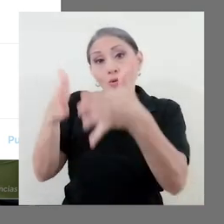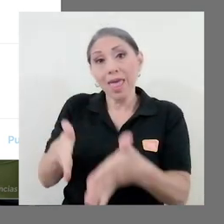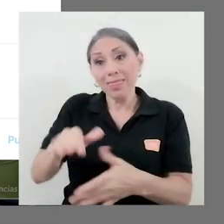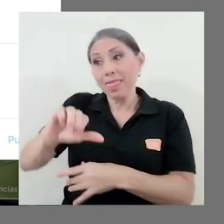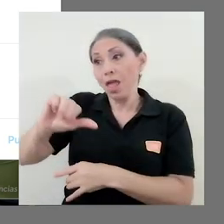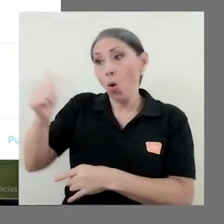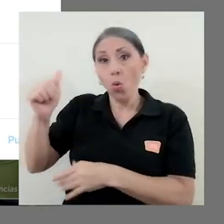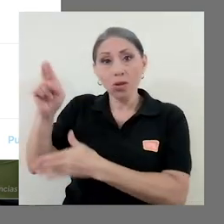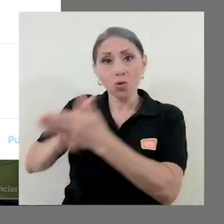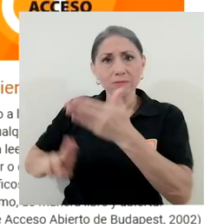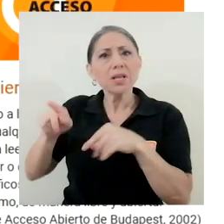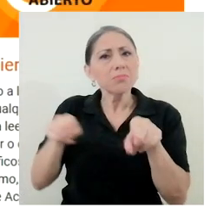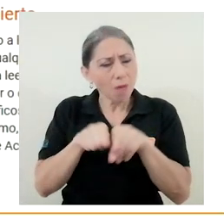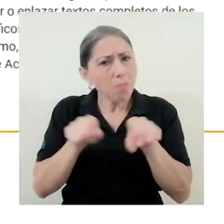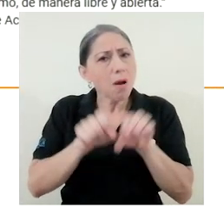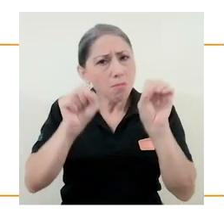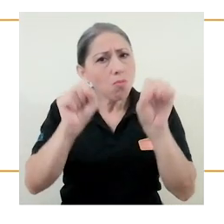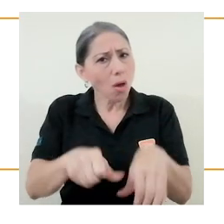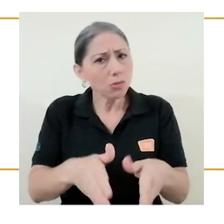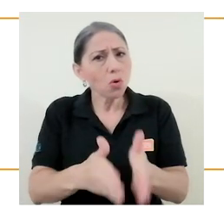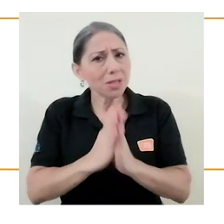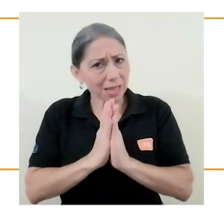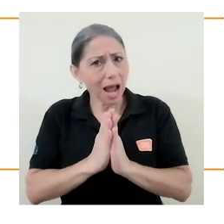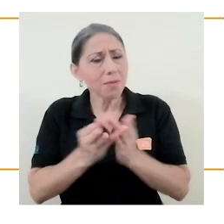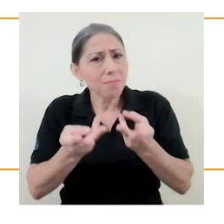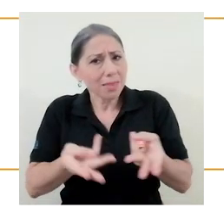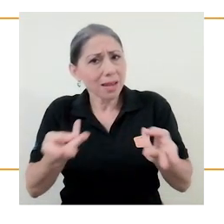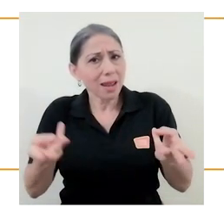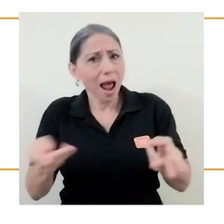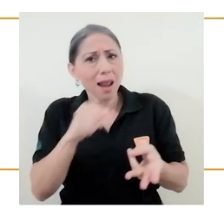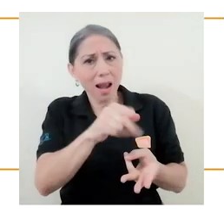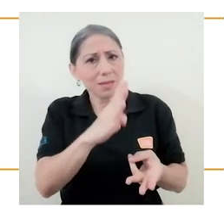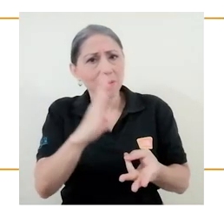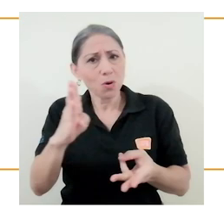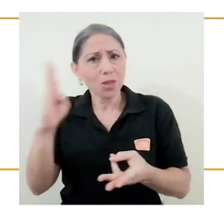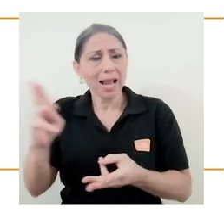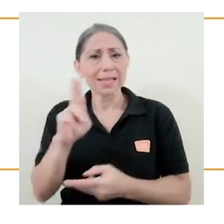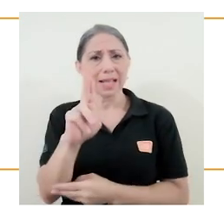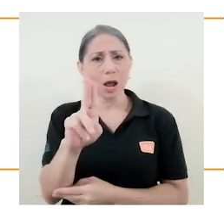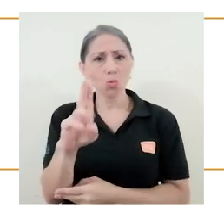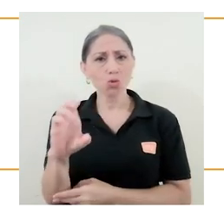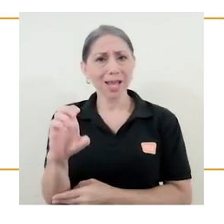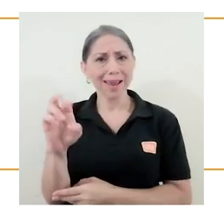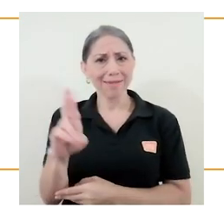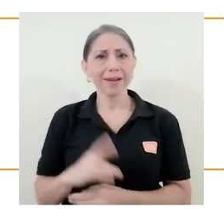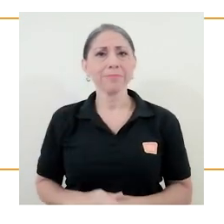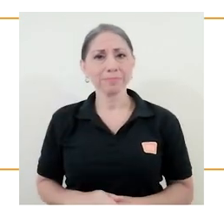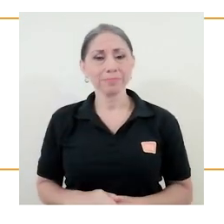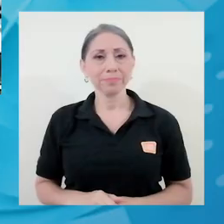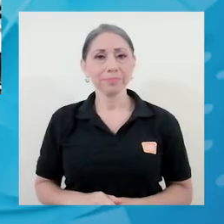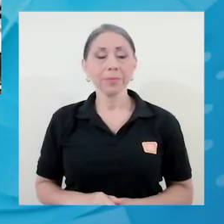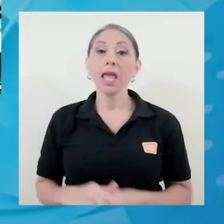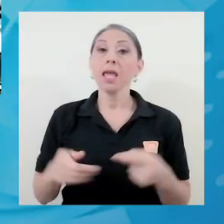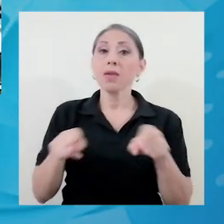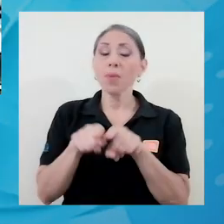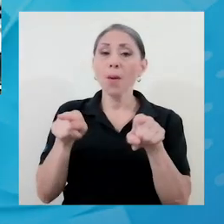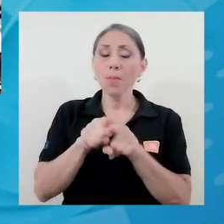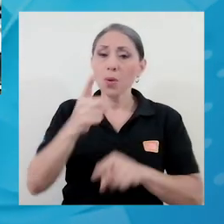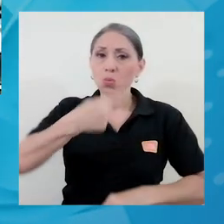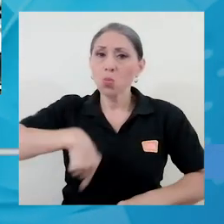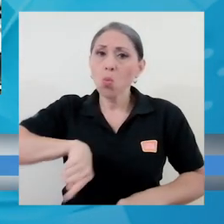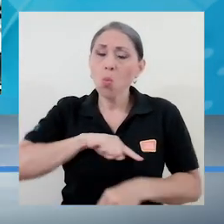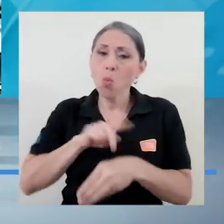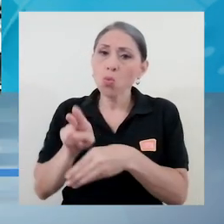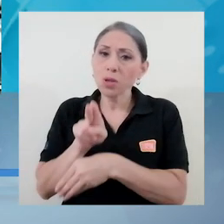estudiante de otra universidad, también puede solicitarle material a las bibliotecas de la UCR. Y estamos